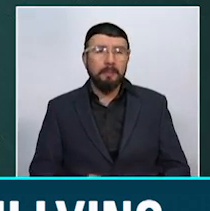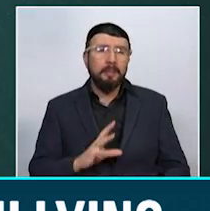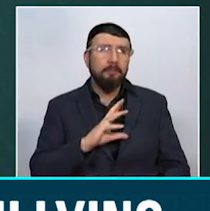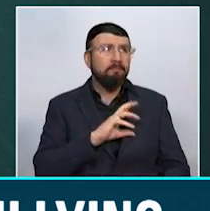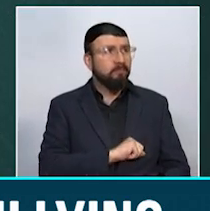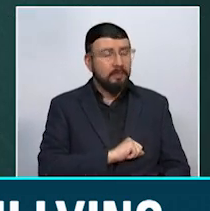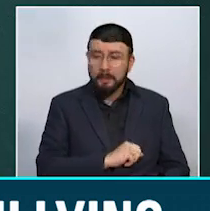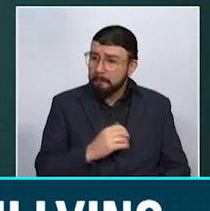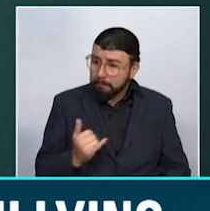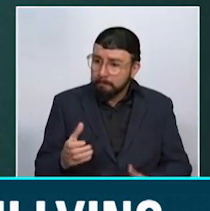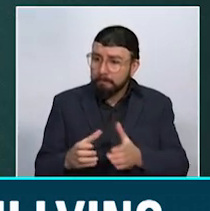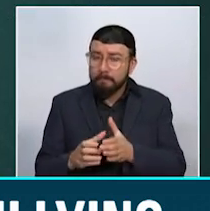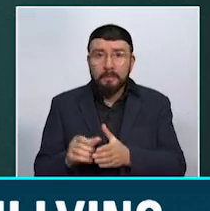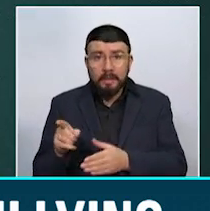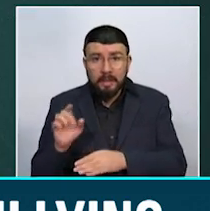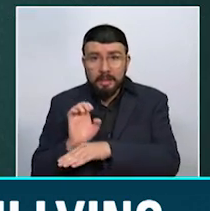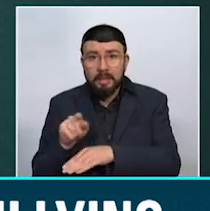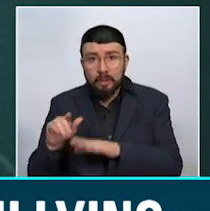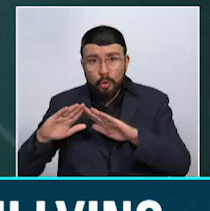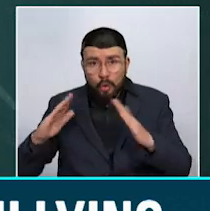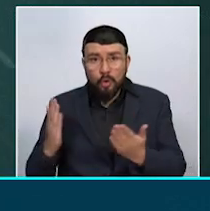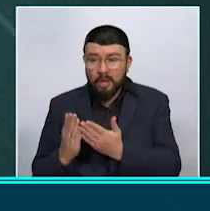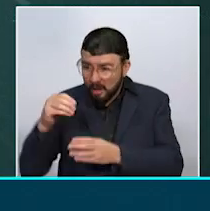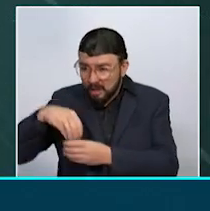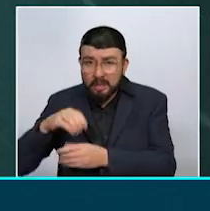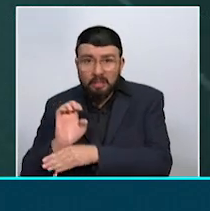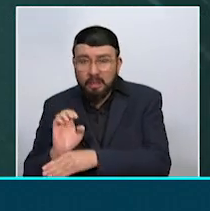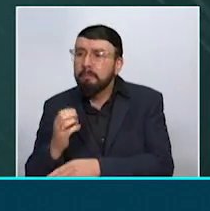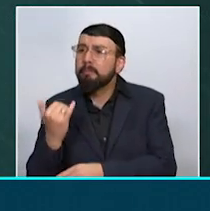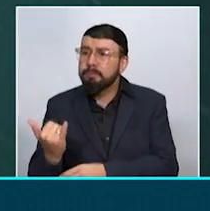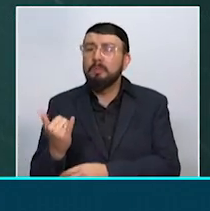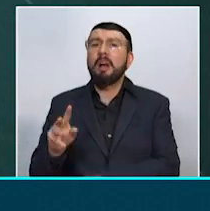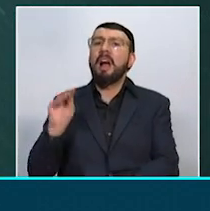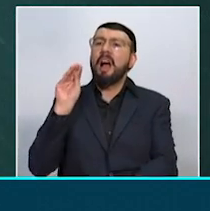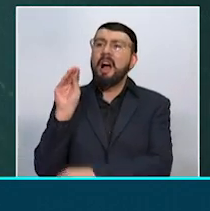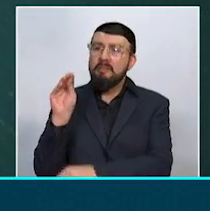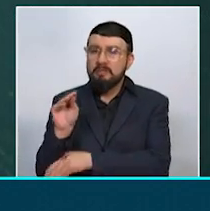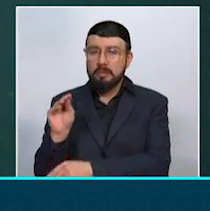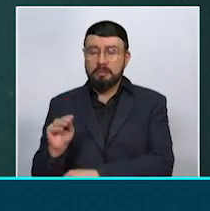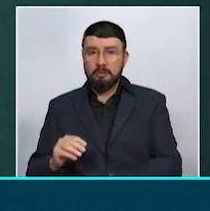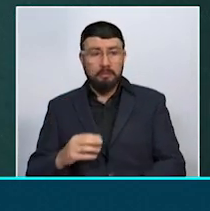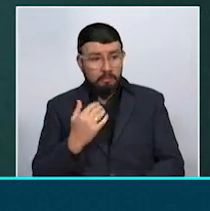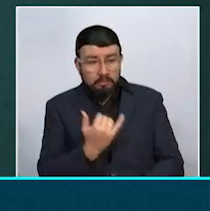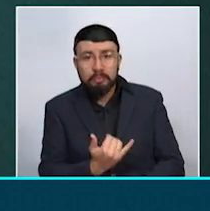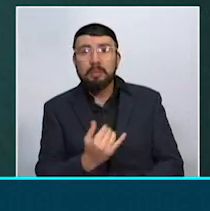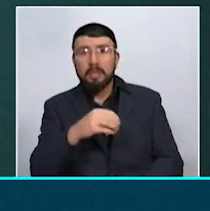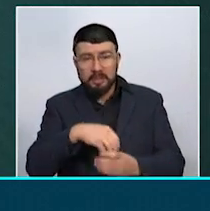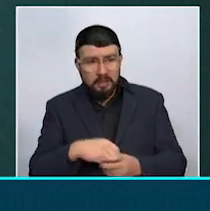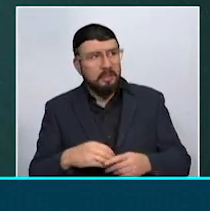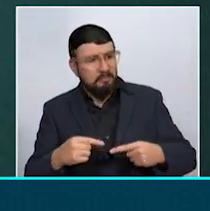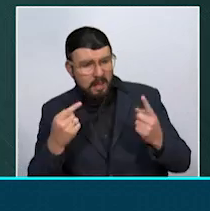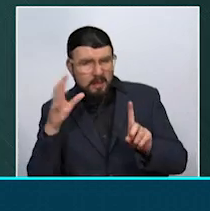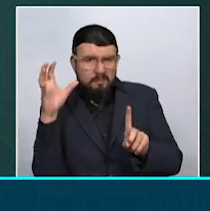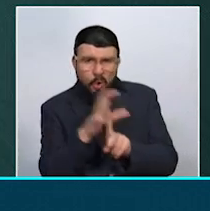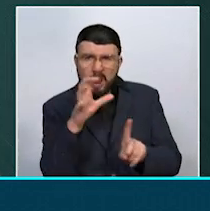entidades de este colegio fueron notificadas de que se estaba produciendo un caso de bullying.